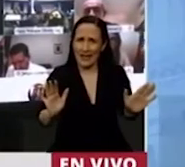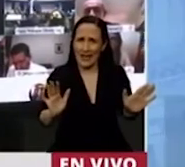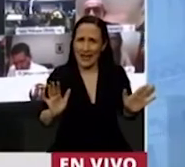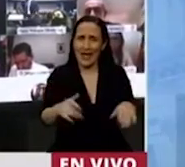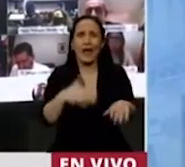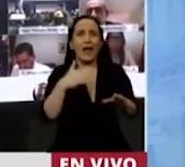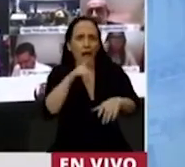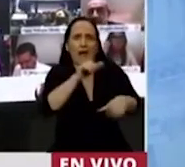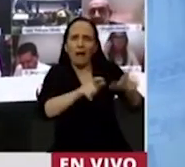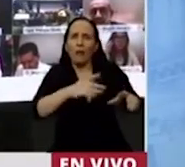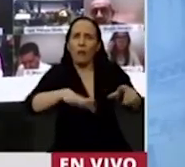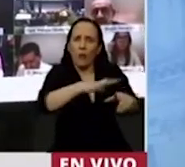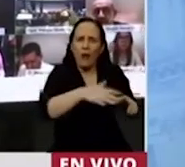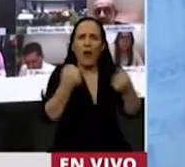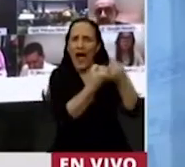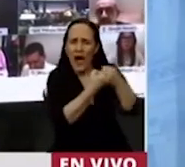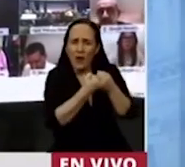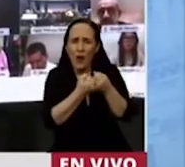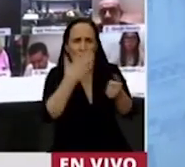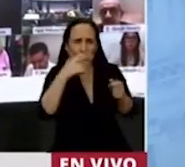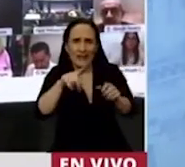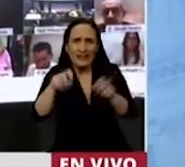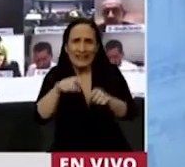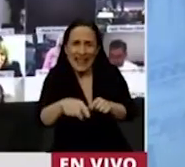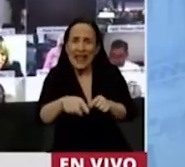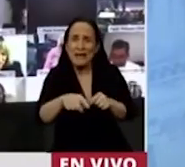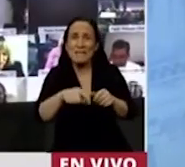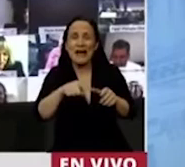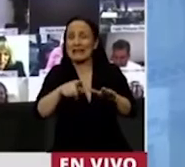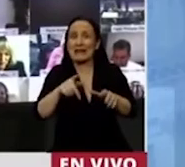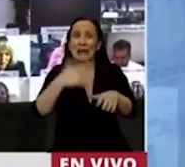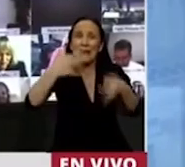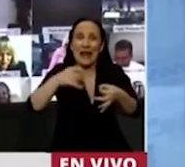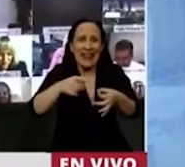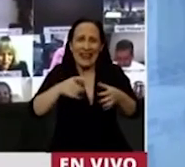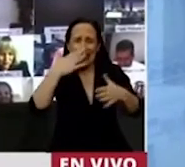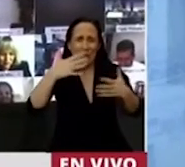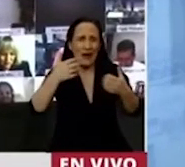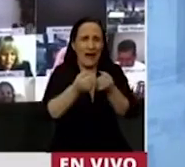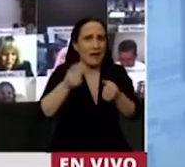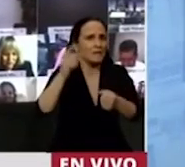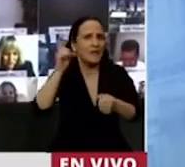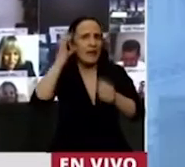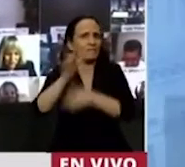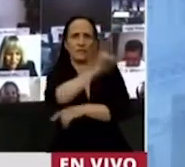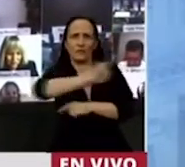de la Hora del Pueblo no alcanzamos a tener acuerdos sobre este punto esencial que era la verdad, la no amnistía.